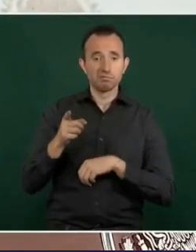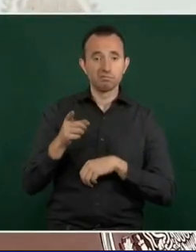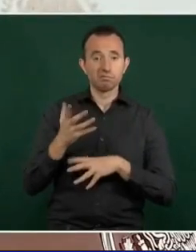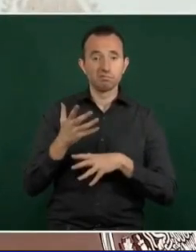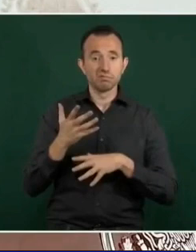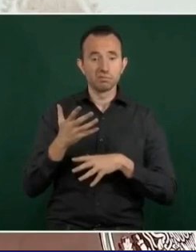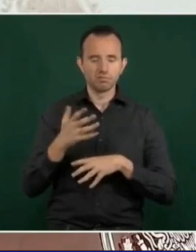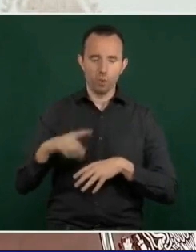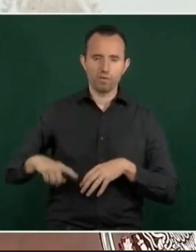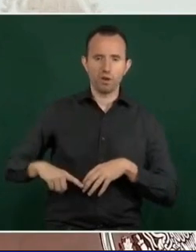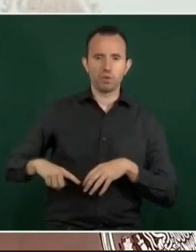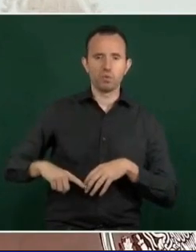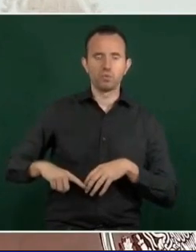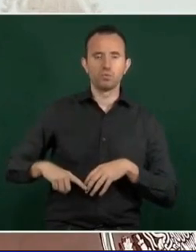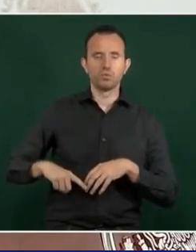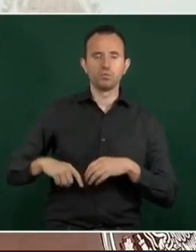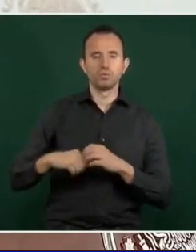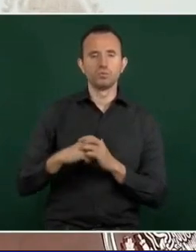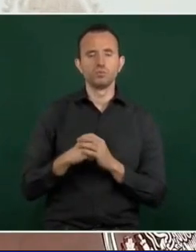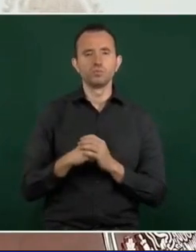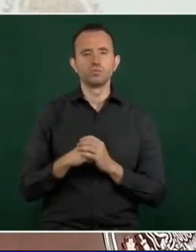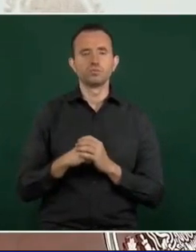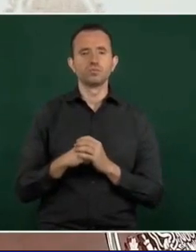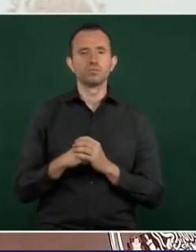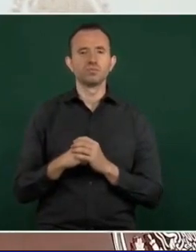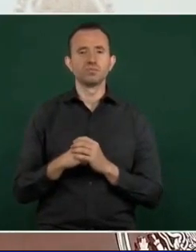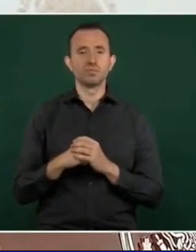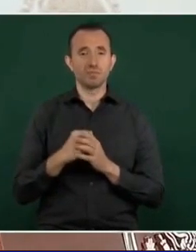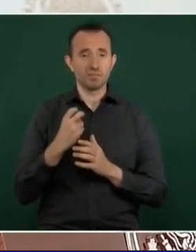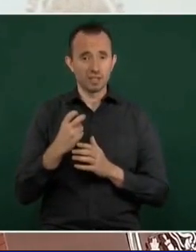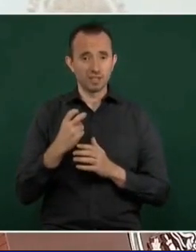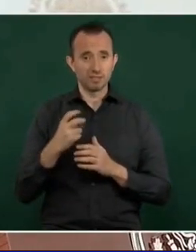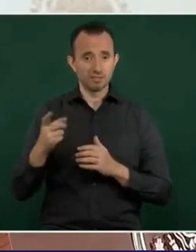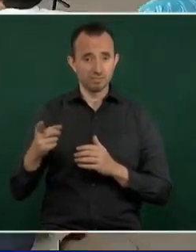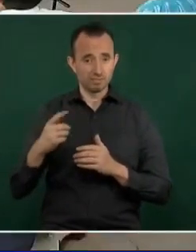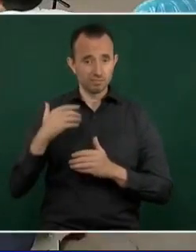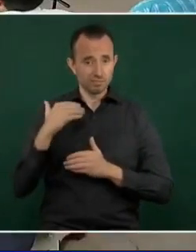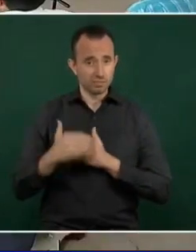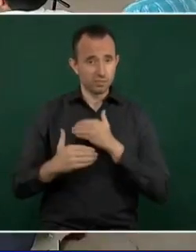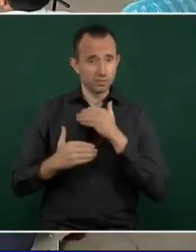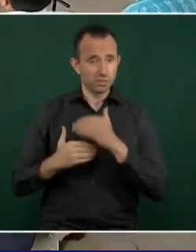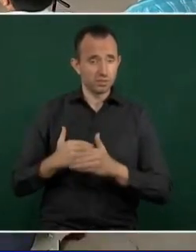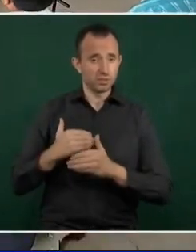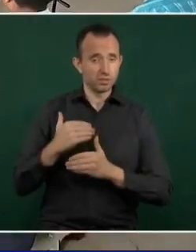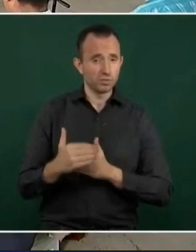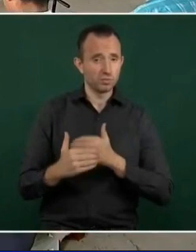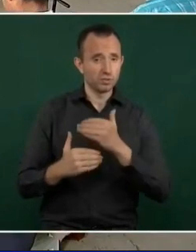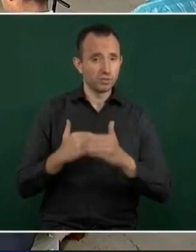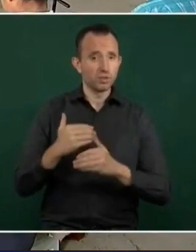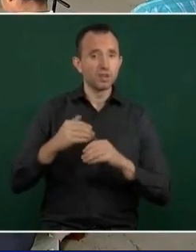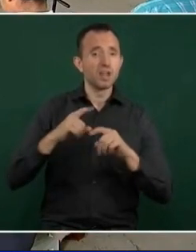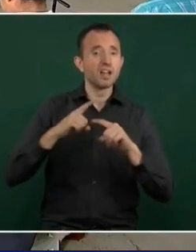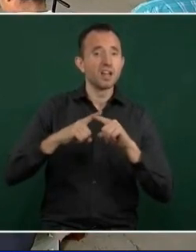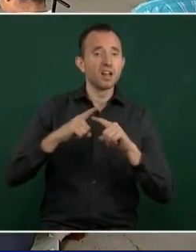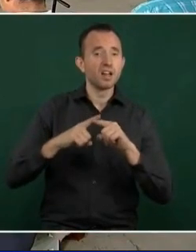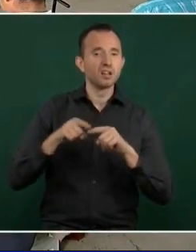Entonces, lo del debido proceso tiene que ver con lo jurídico, con lo legal.